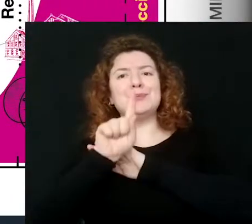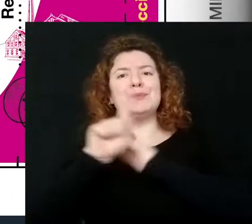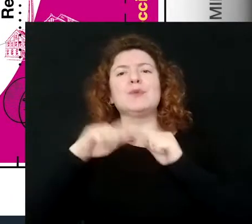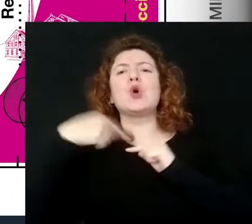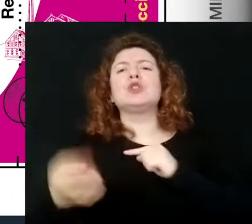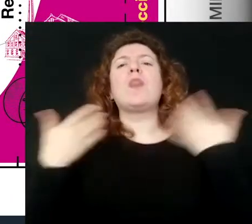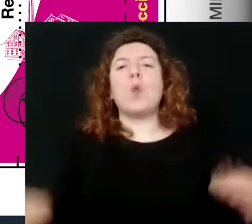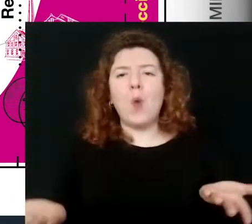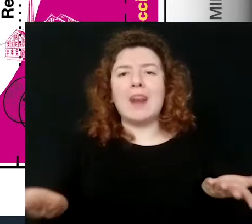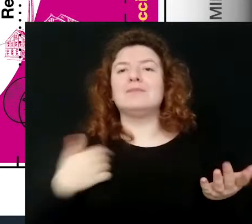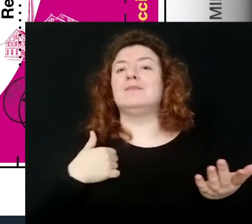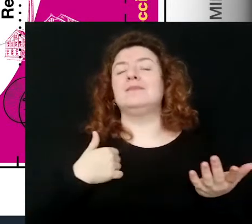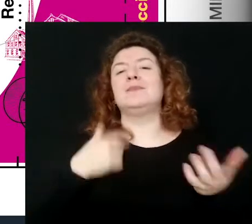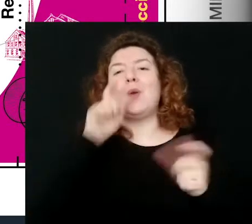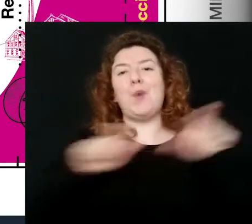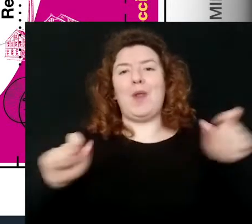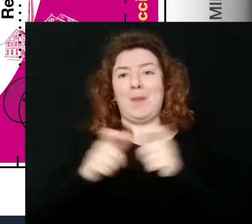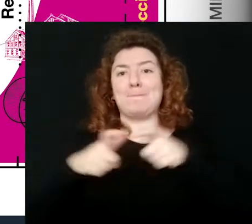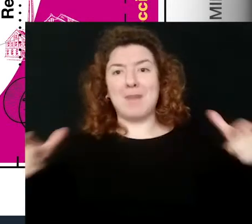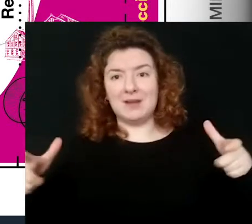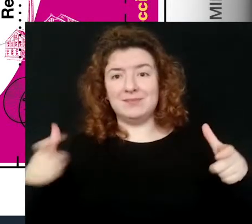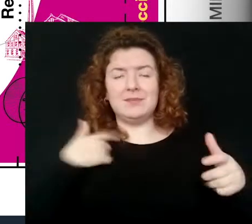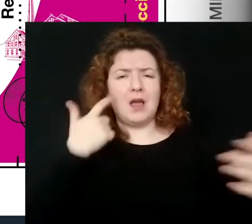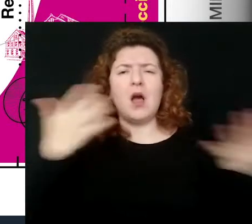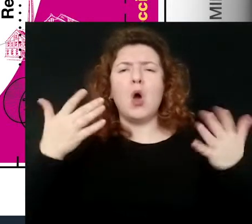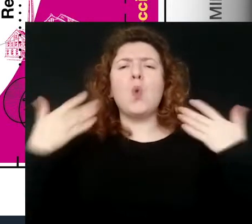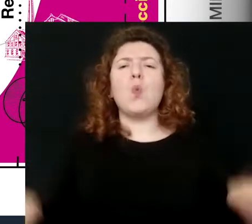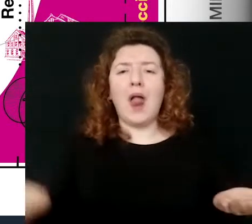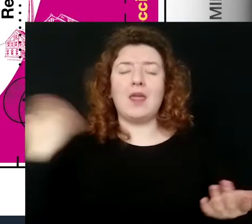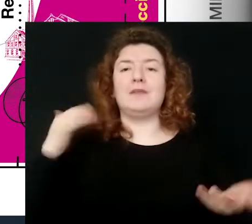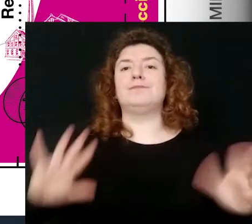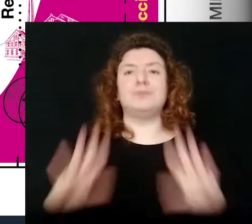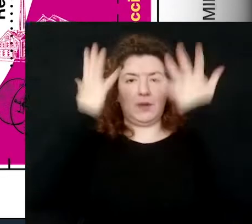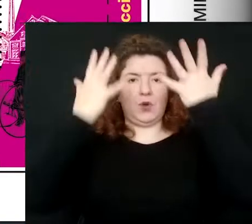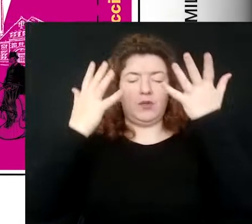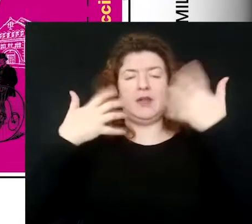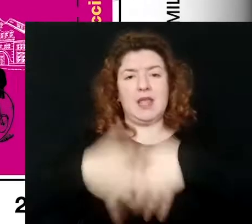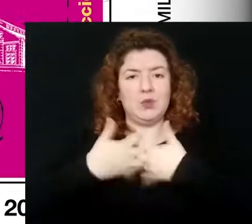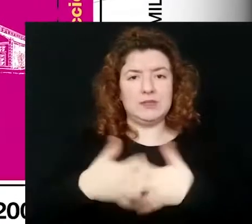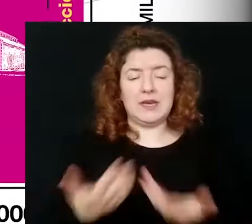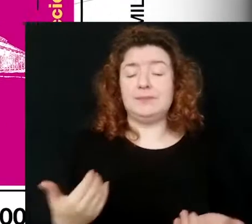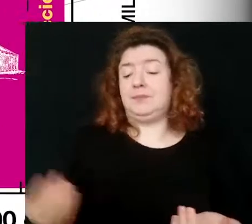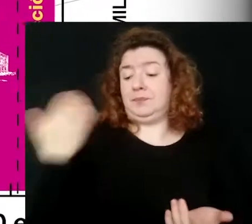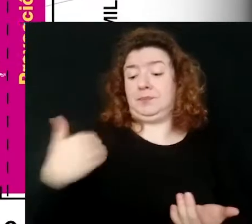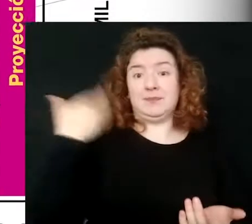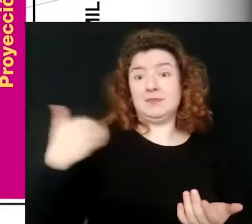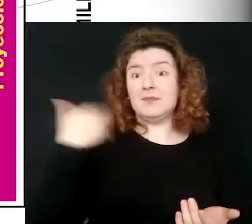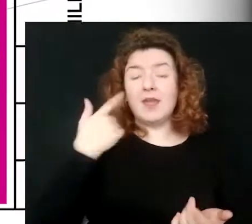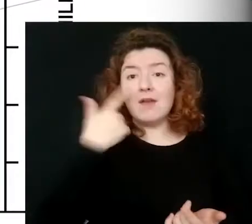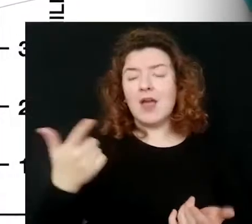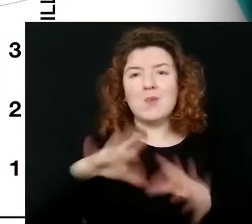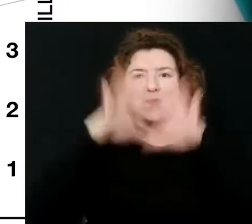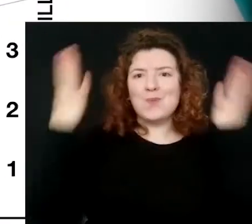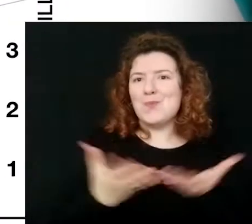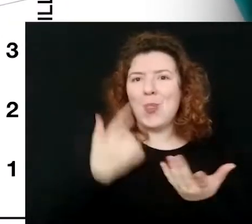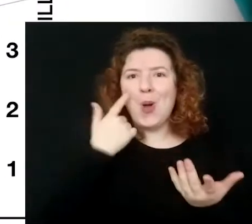crecimiento de la población humana, siendo muy acentuado el de la revolución industrial. Además, en las últimas décadas, el